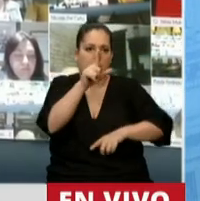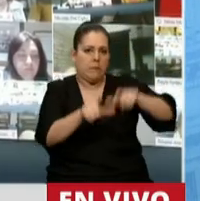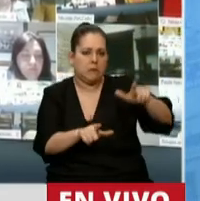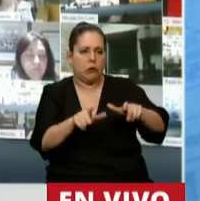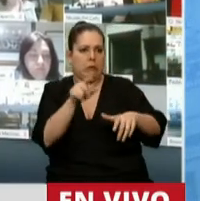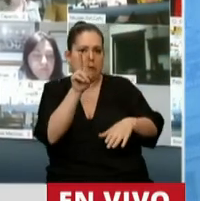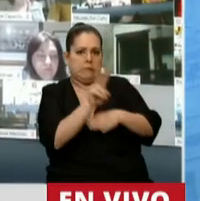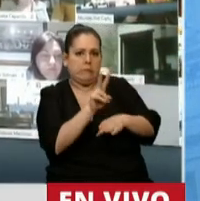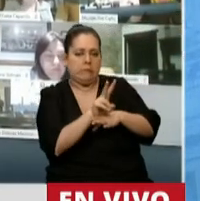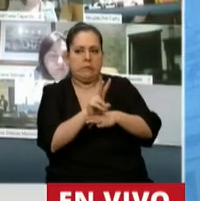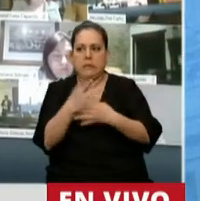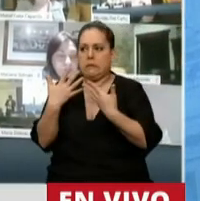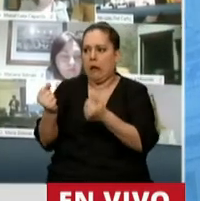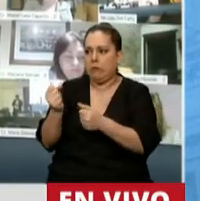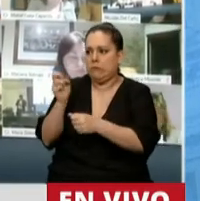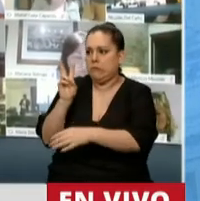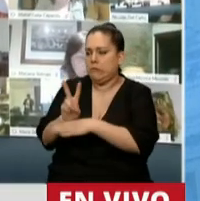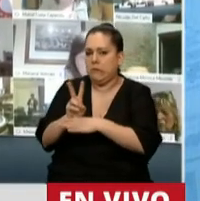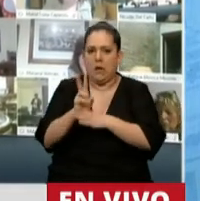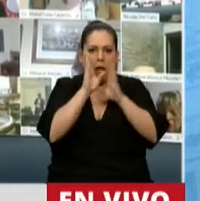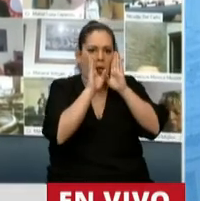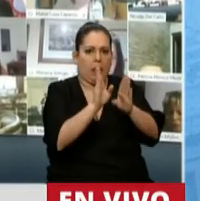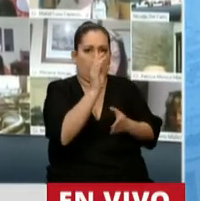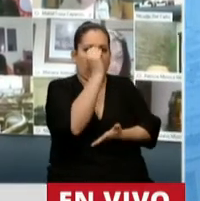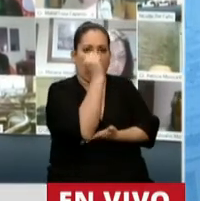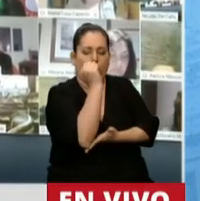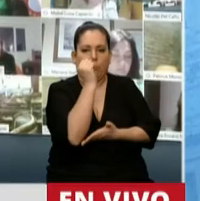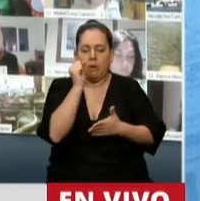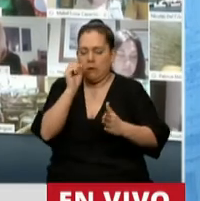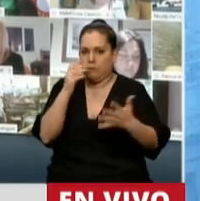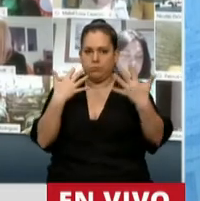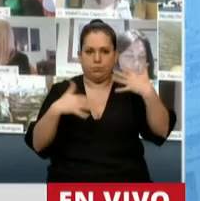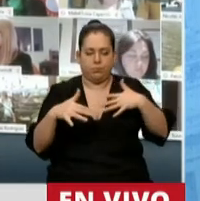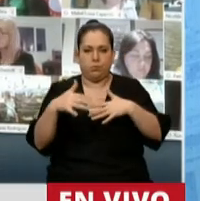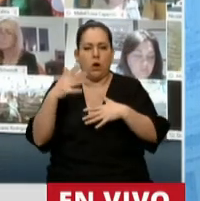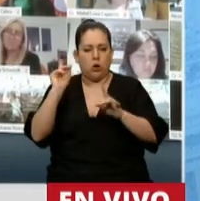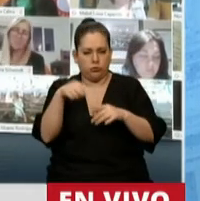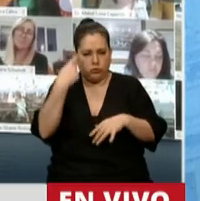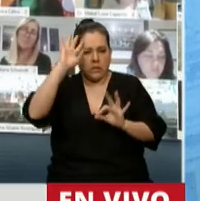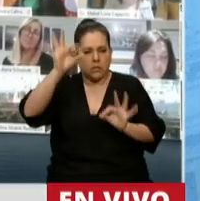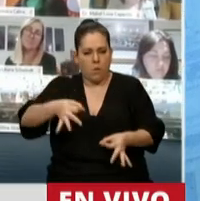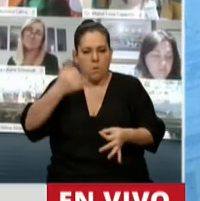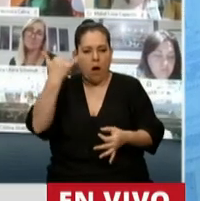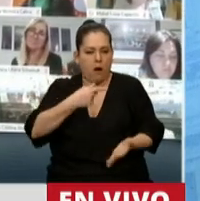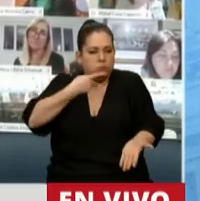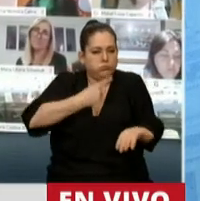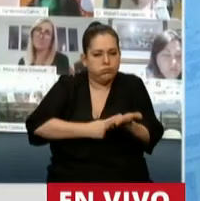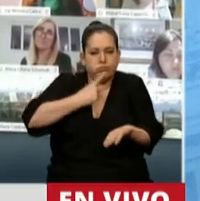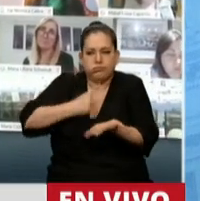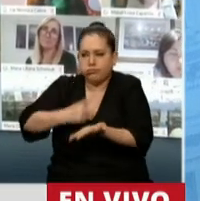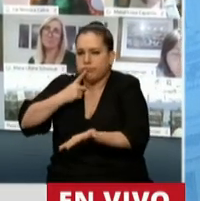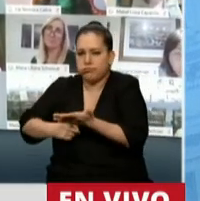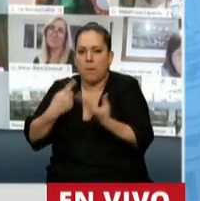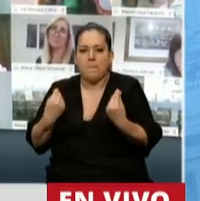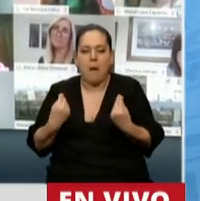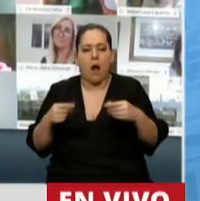priorizando salud, sin dejar de lado lo económico porque sabemos que se han tomado muchas medidas y con mucho esfuerzo a los efectos de mantener